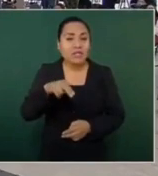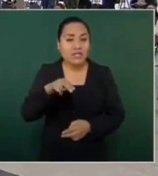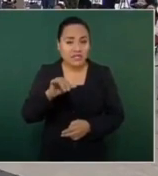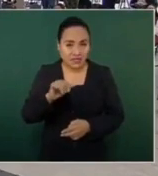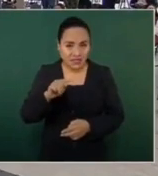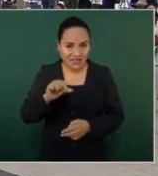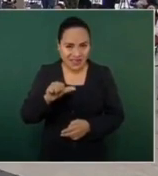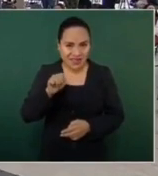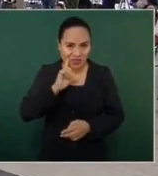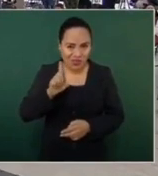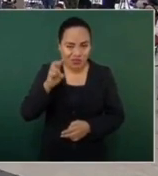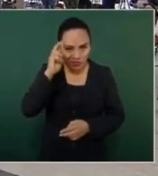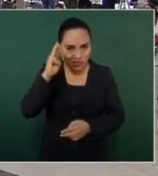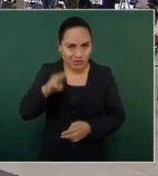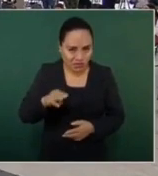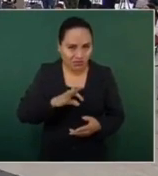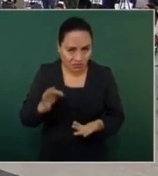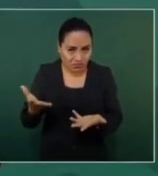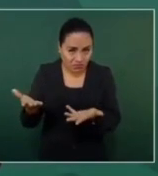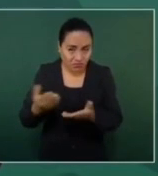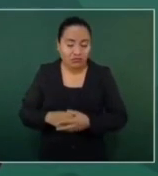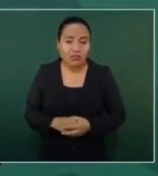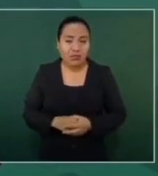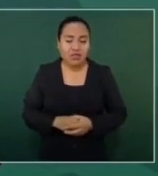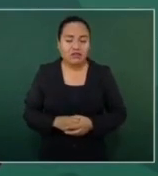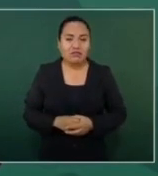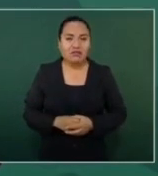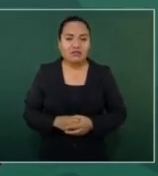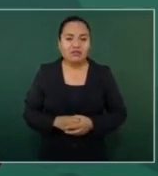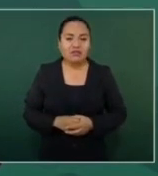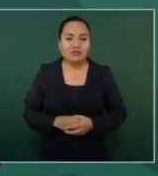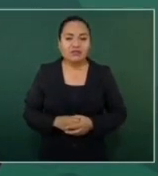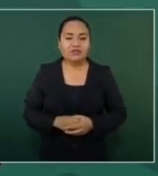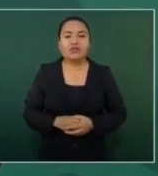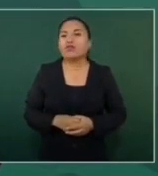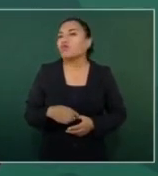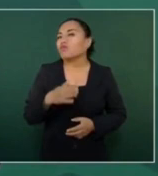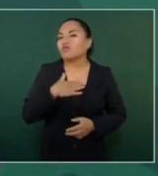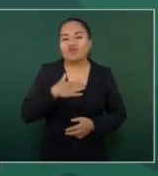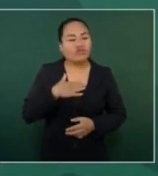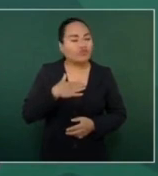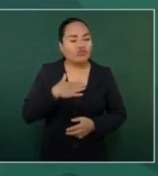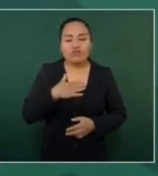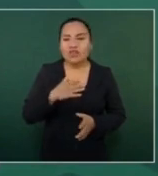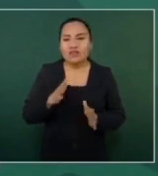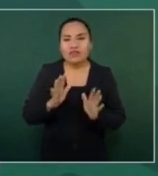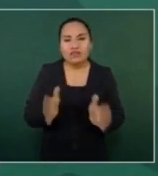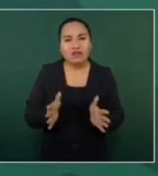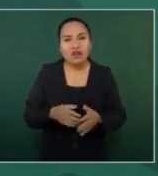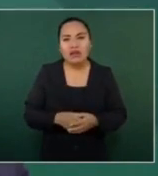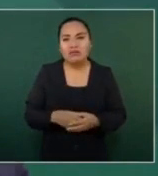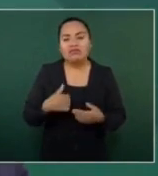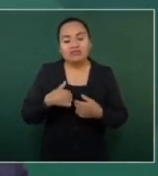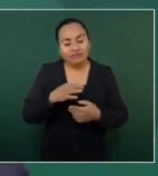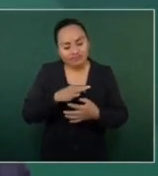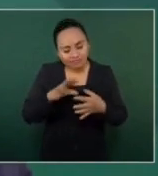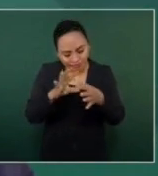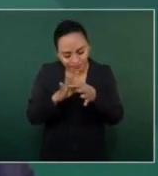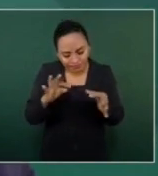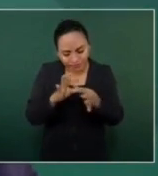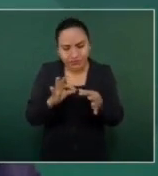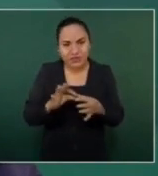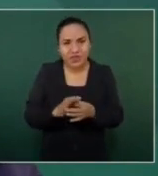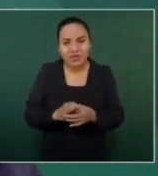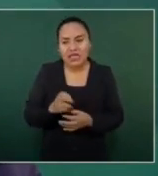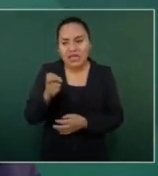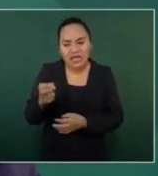No tiene sentido, yo ya expresé mi condena a este tipo de actos,